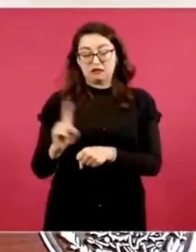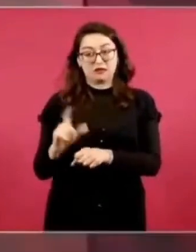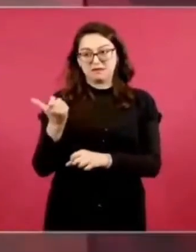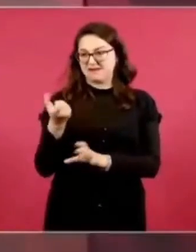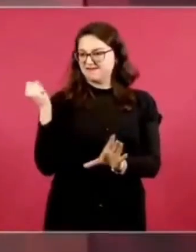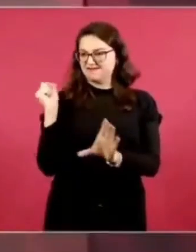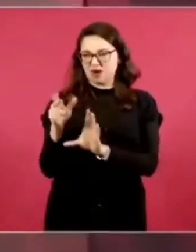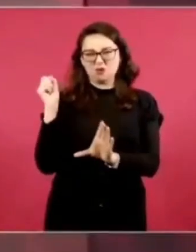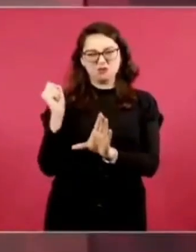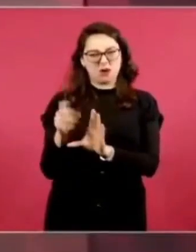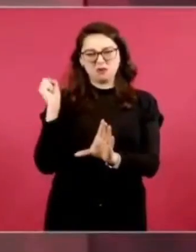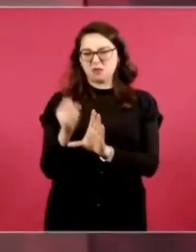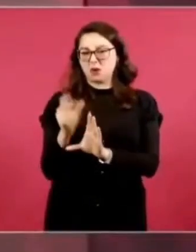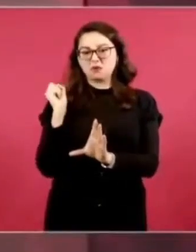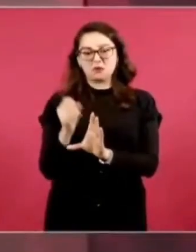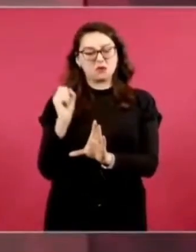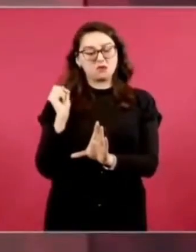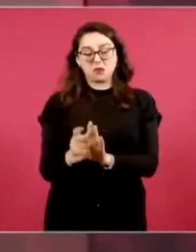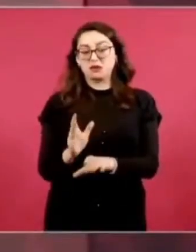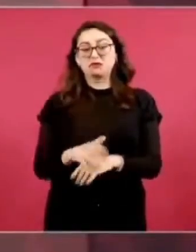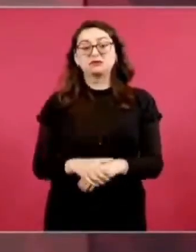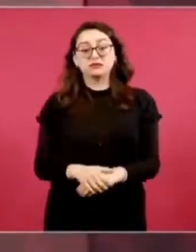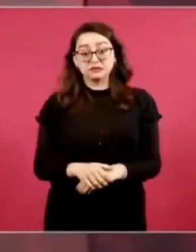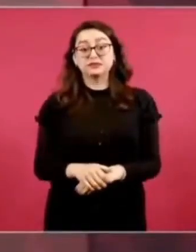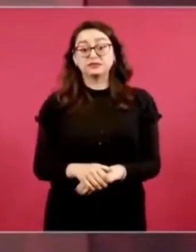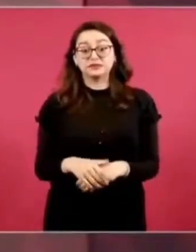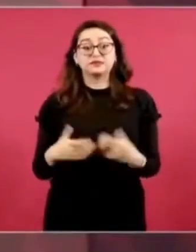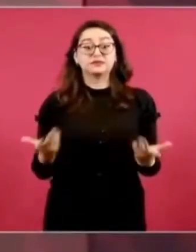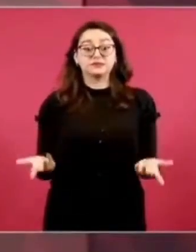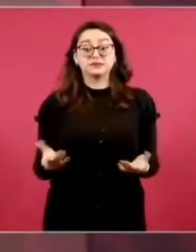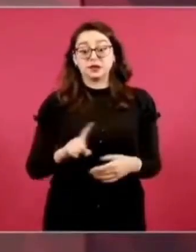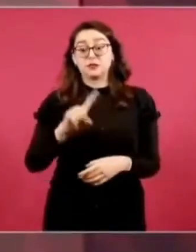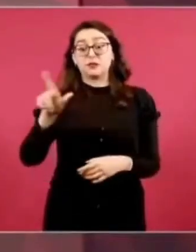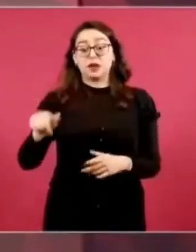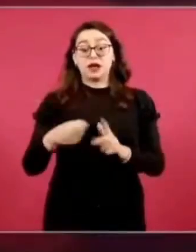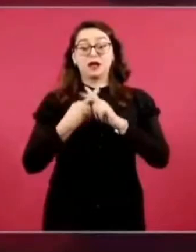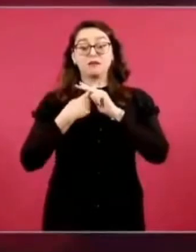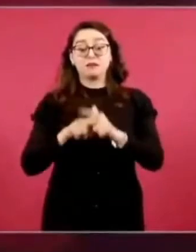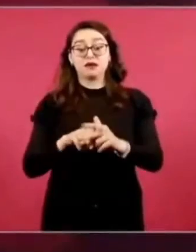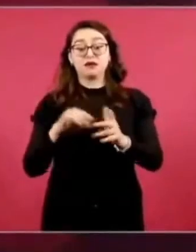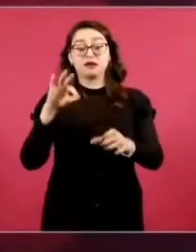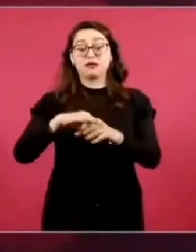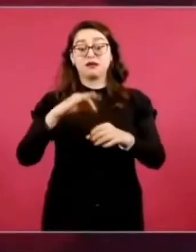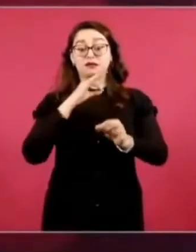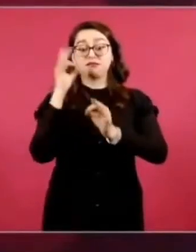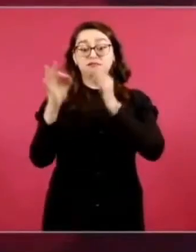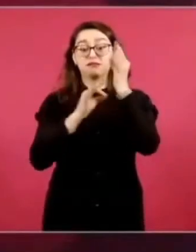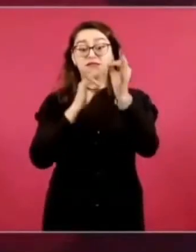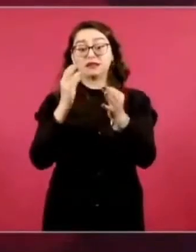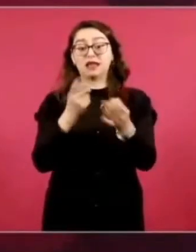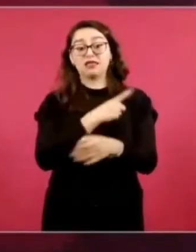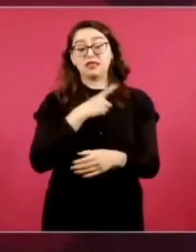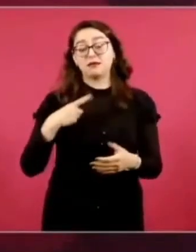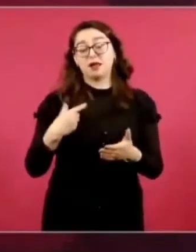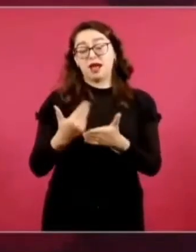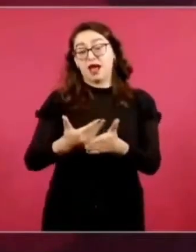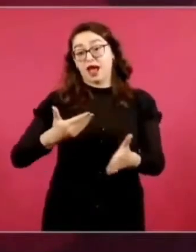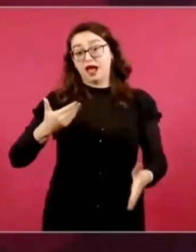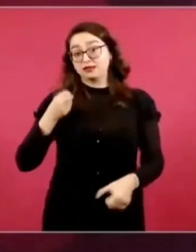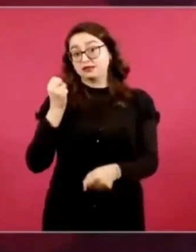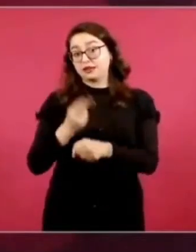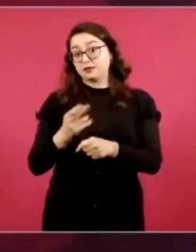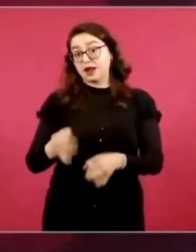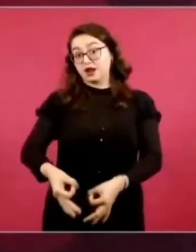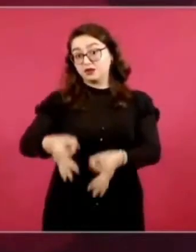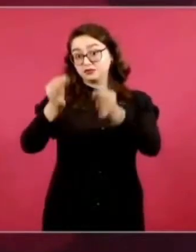de recursos, como viene la veda, se van a entregar por adelantado apoyos, entonces van a